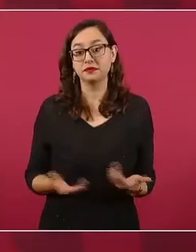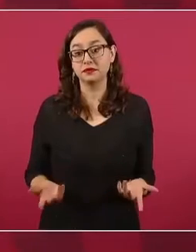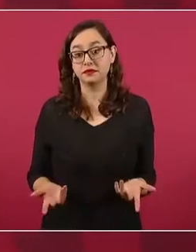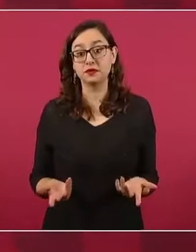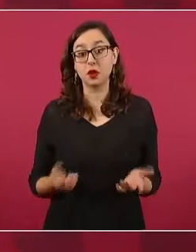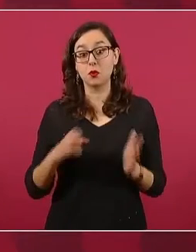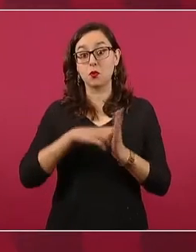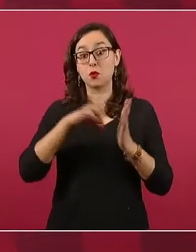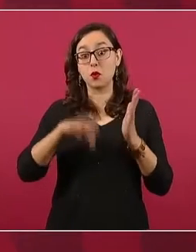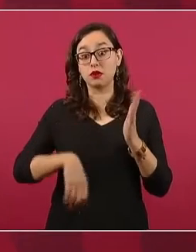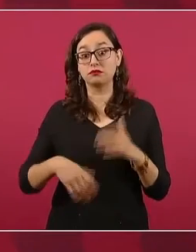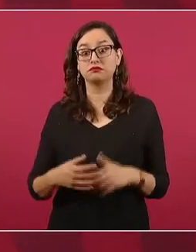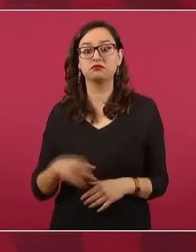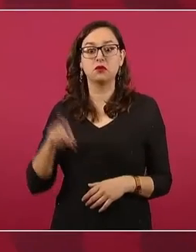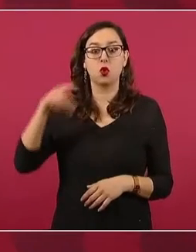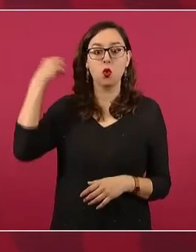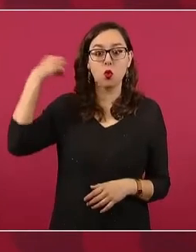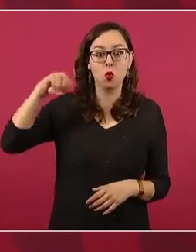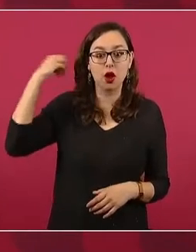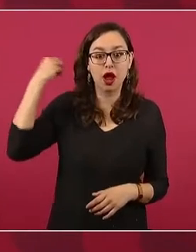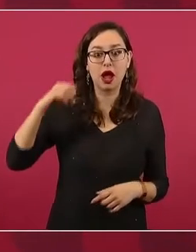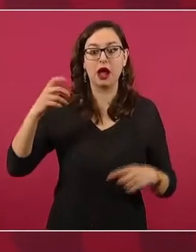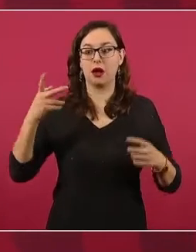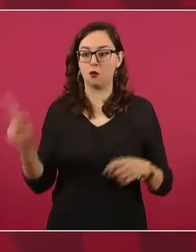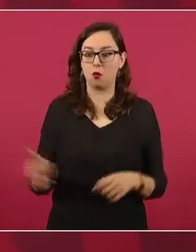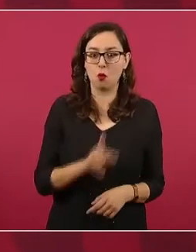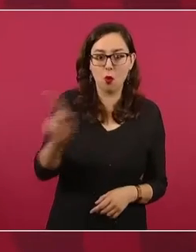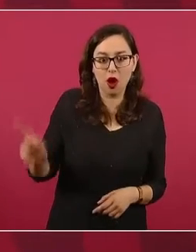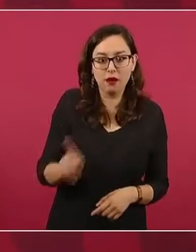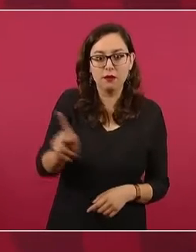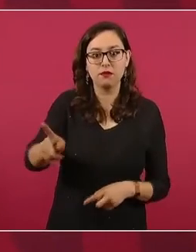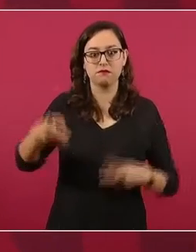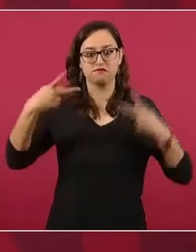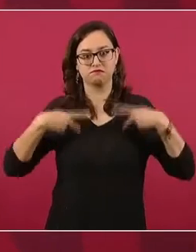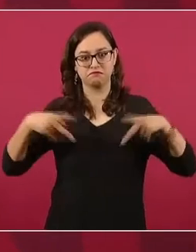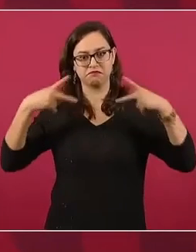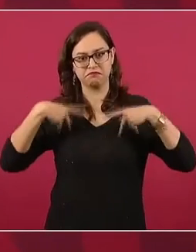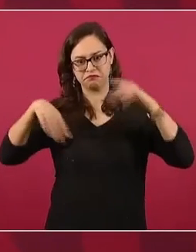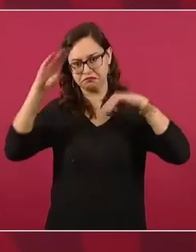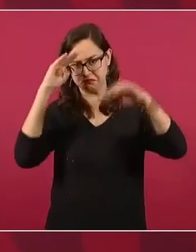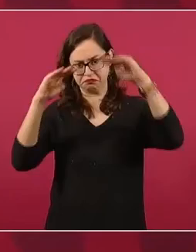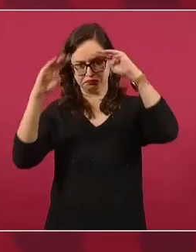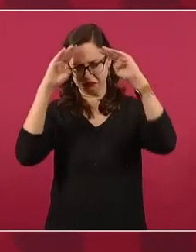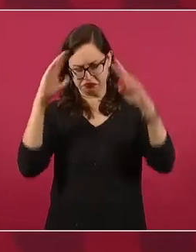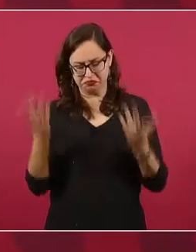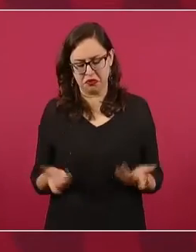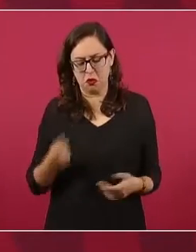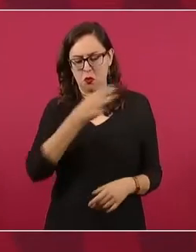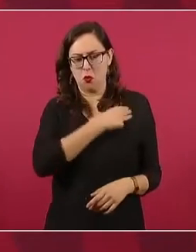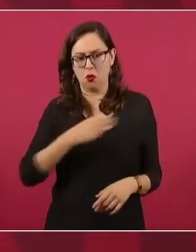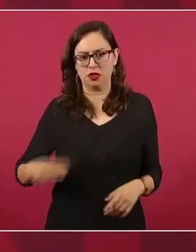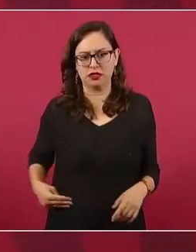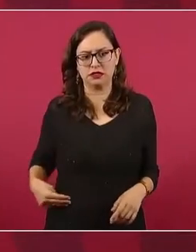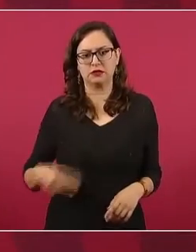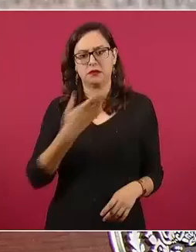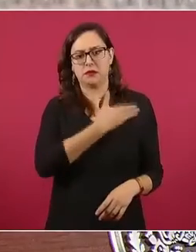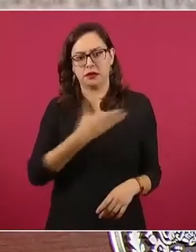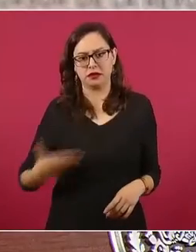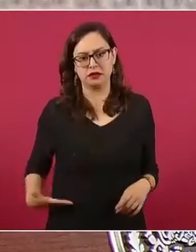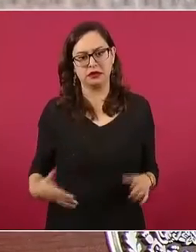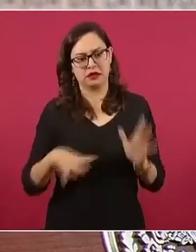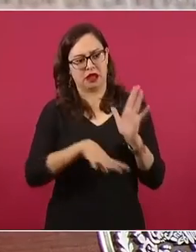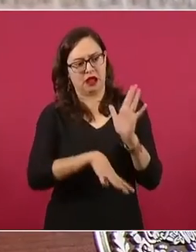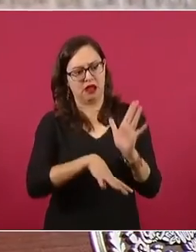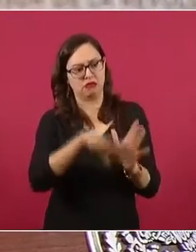Oaxaca, cuando van a elegir un presidente municipal en un municipio de usos y